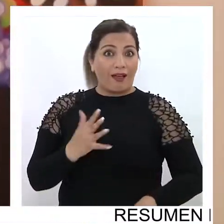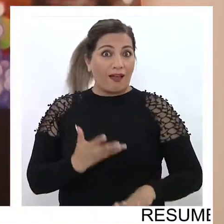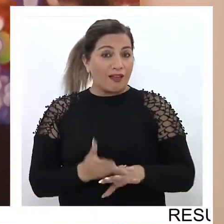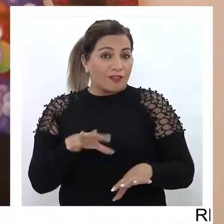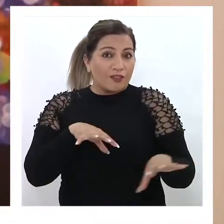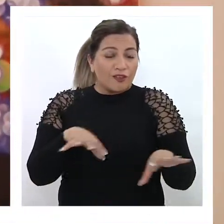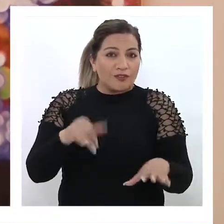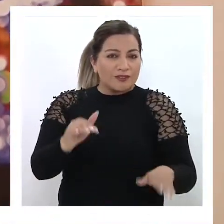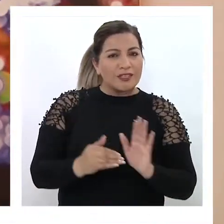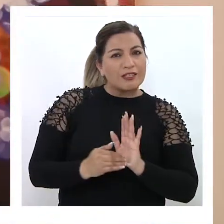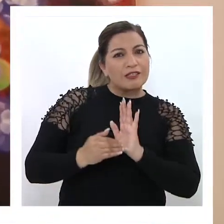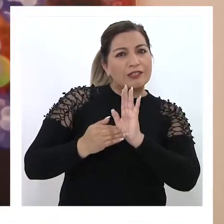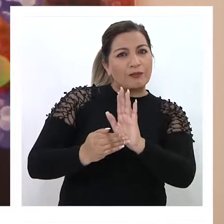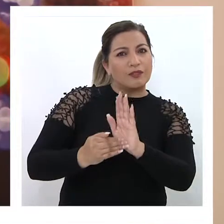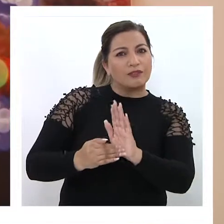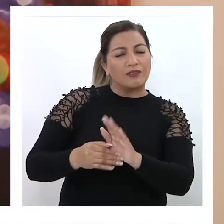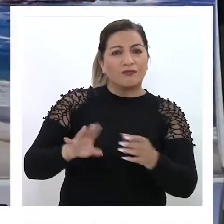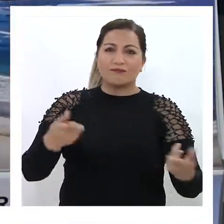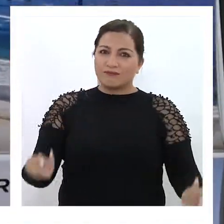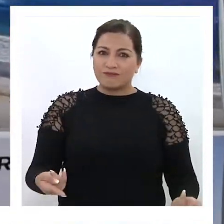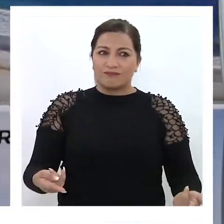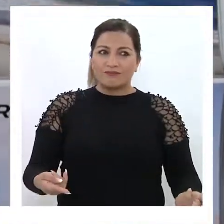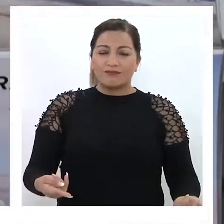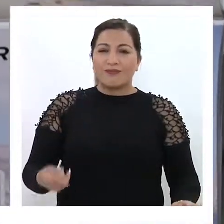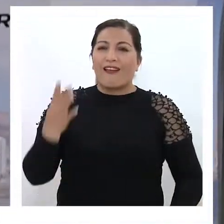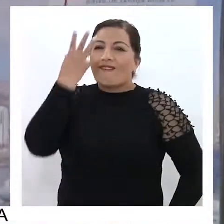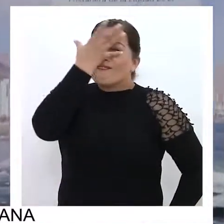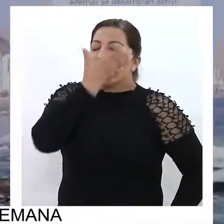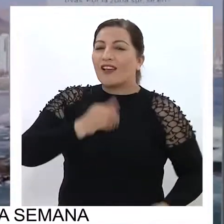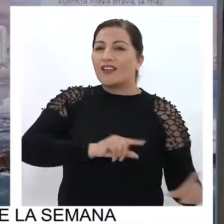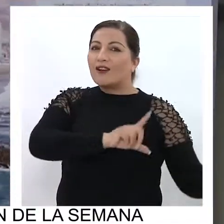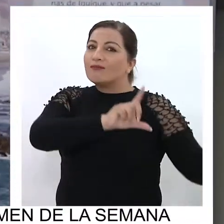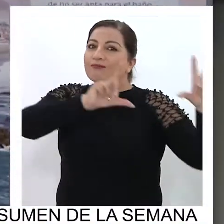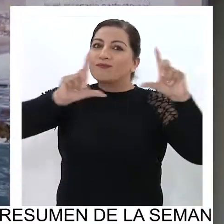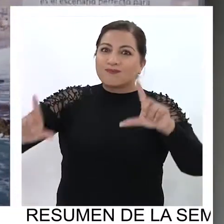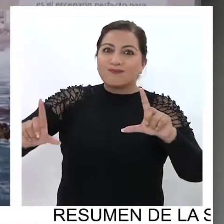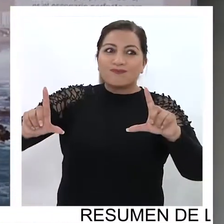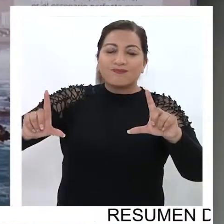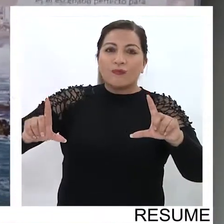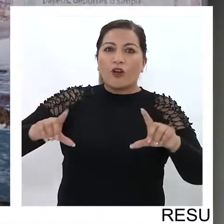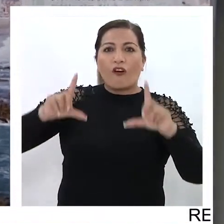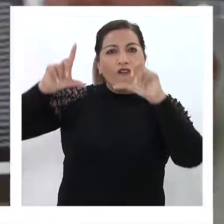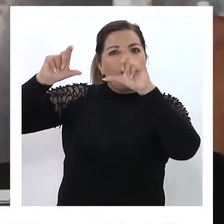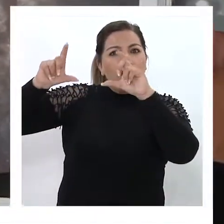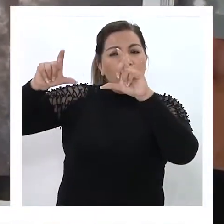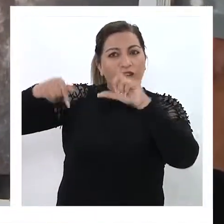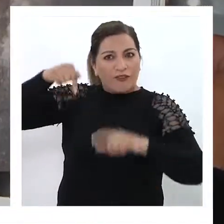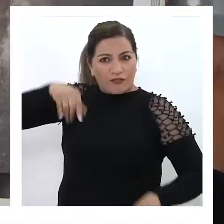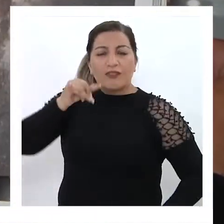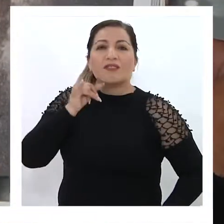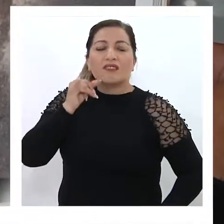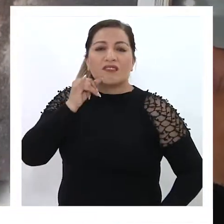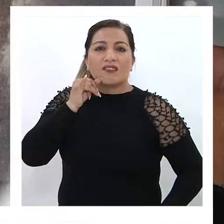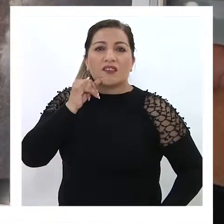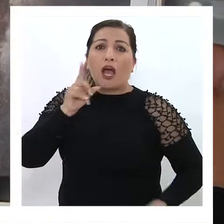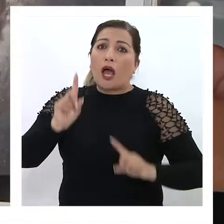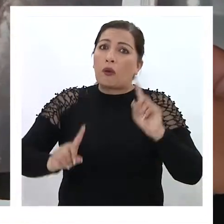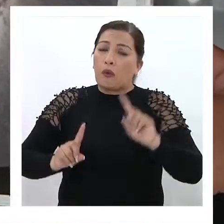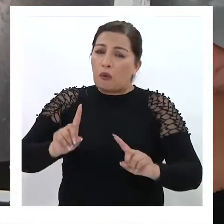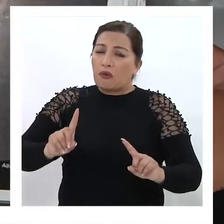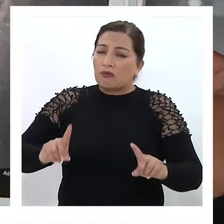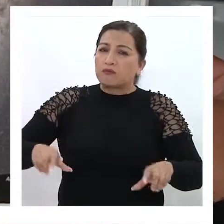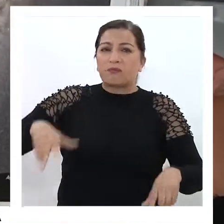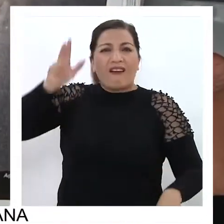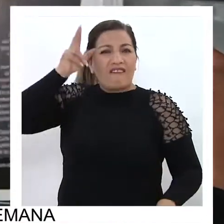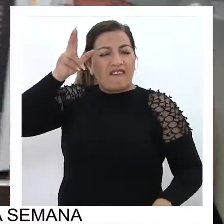hay algo que se destaca en esta publicación son las bellas imágenes que han aportado fotógrafos consagrados y algunos jóvenes